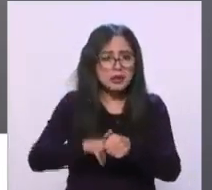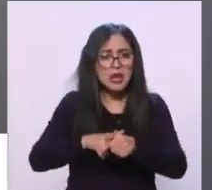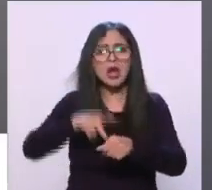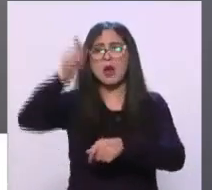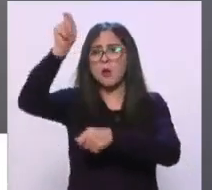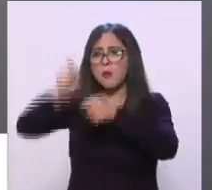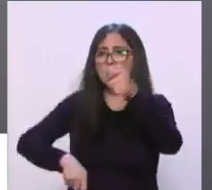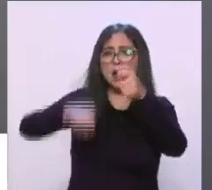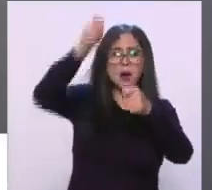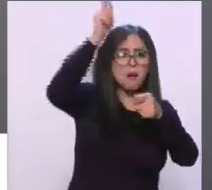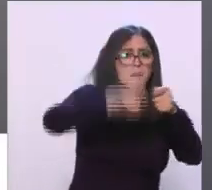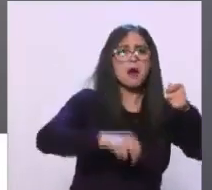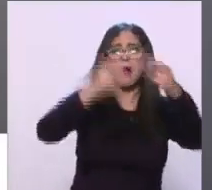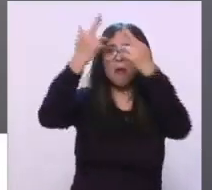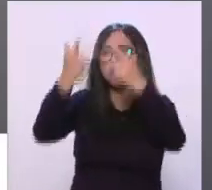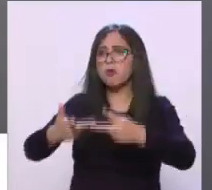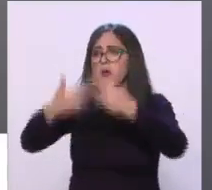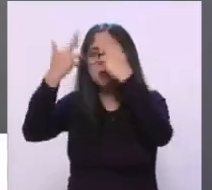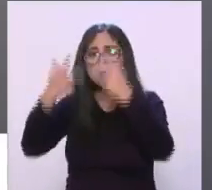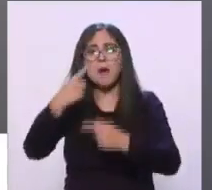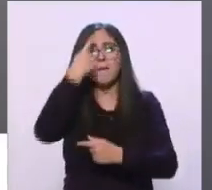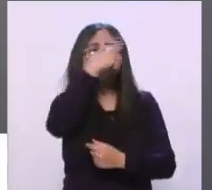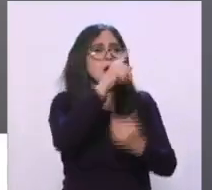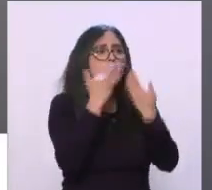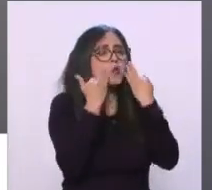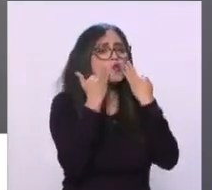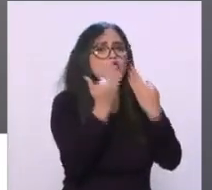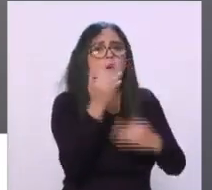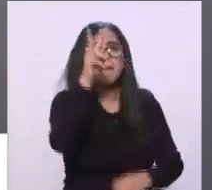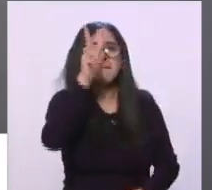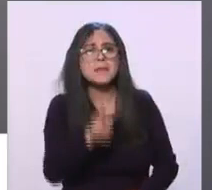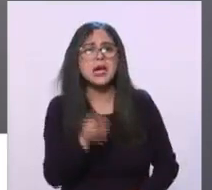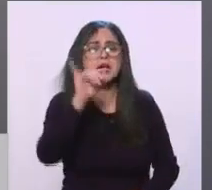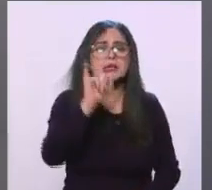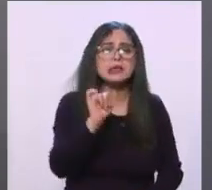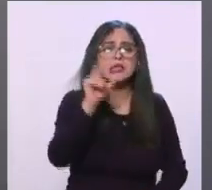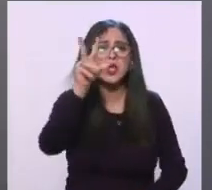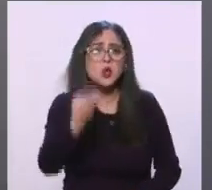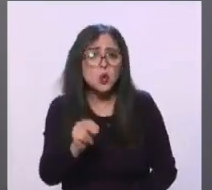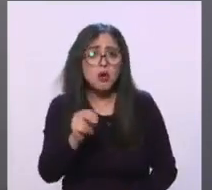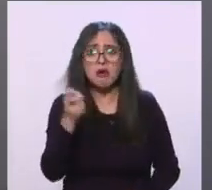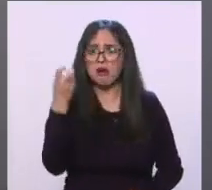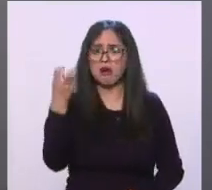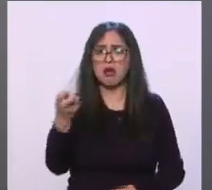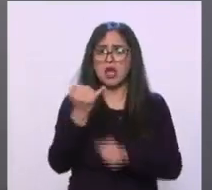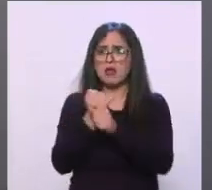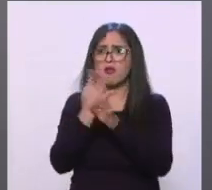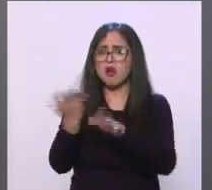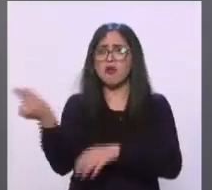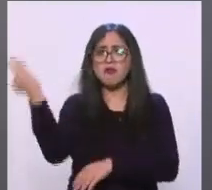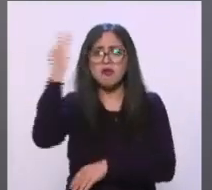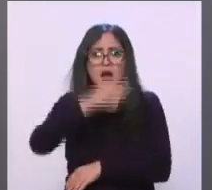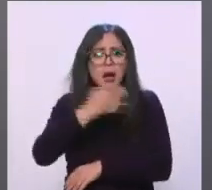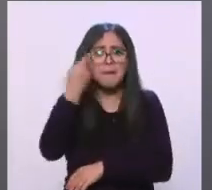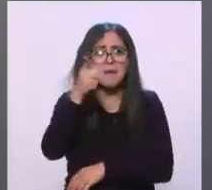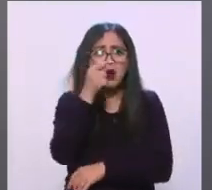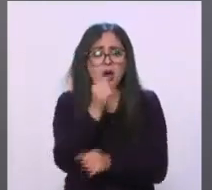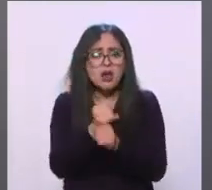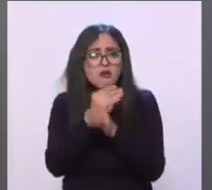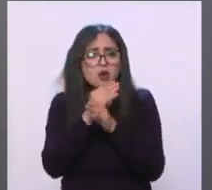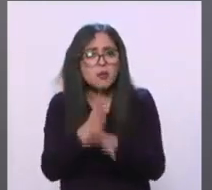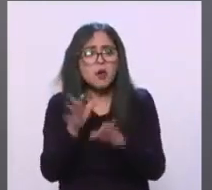efectividad, con toda la intención de desinformar por qué ese material estaba destinado a otras personas, no a médicos,